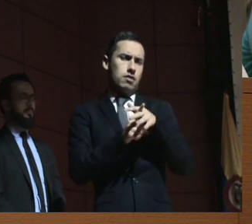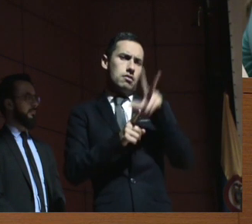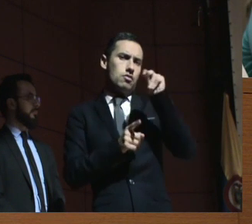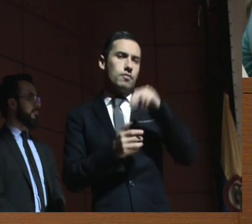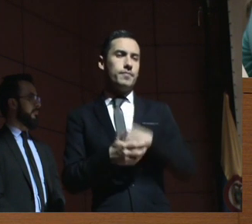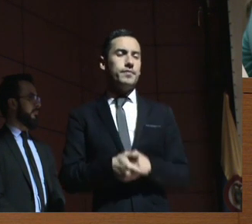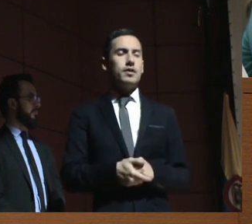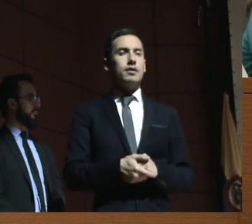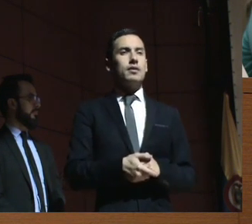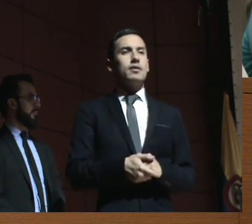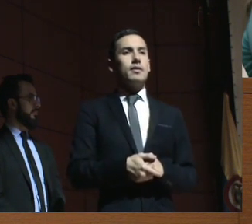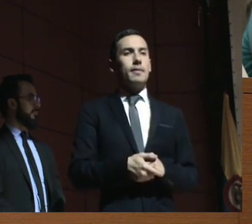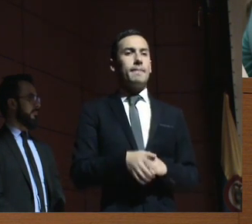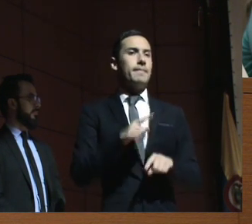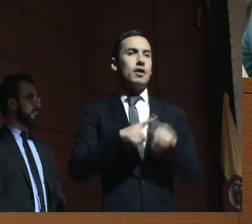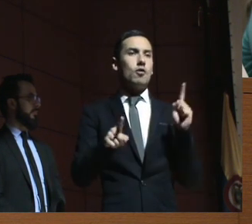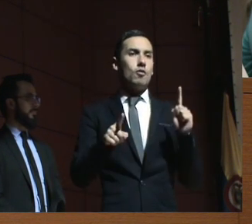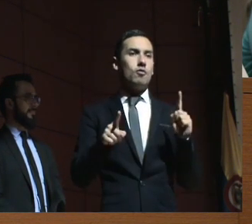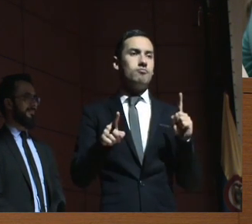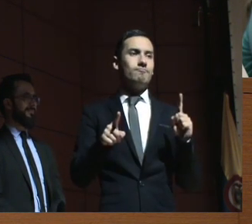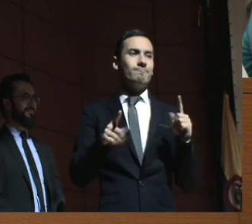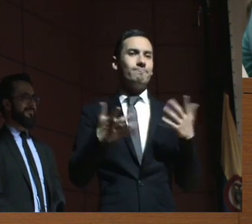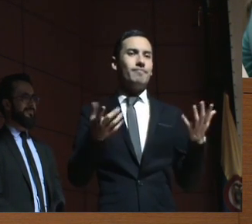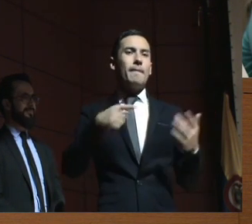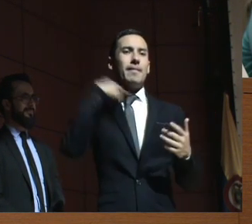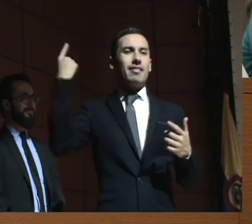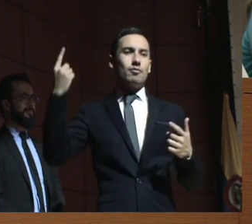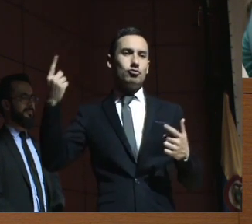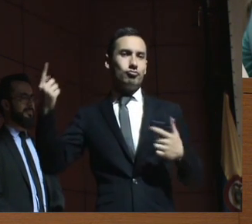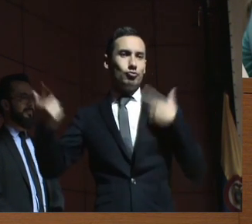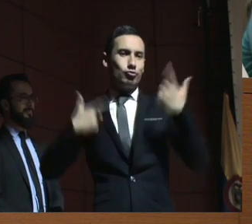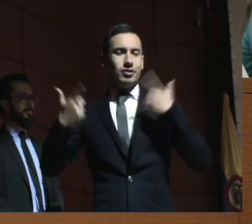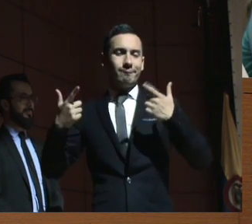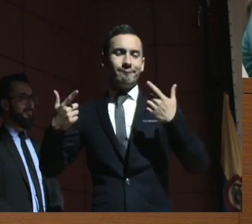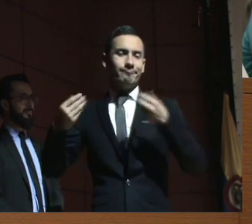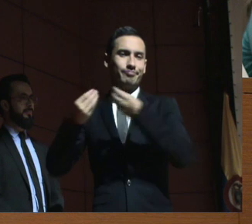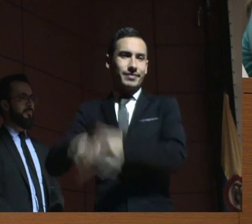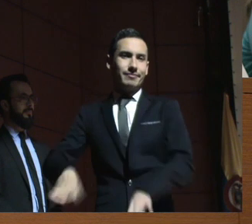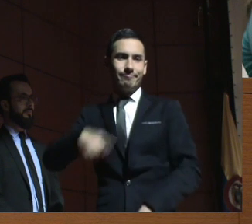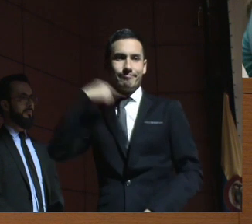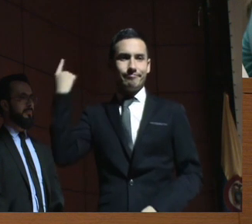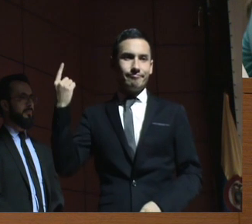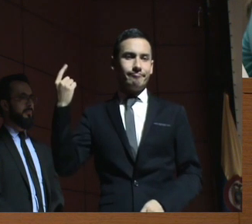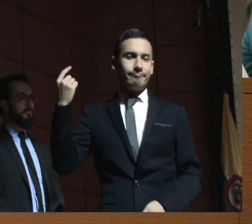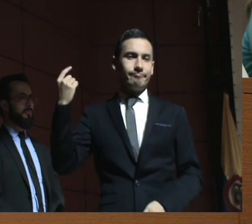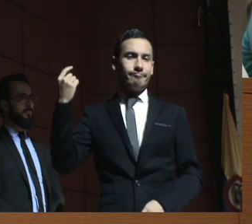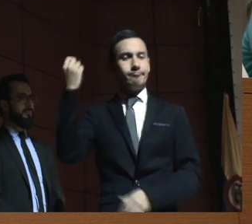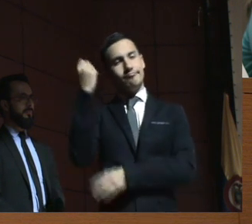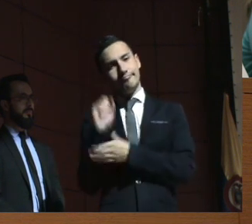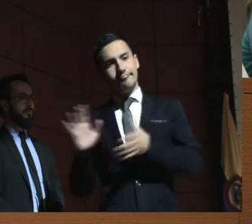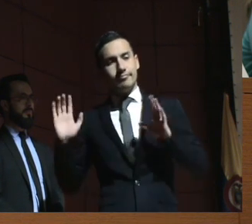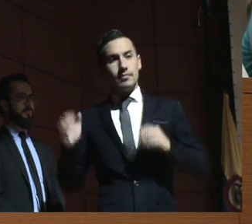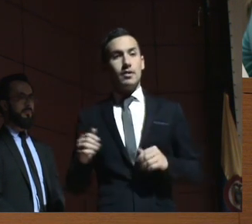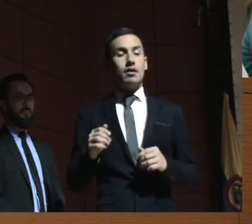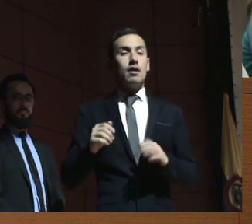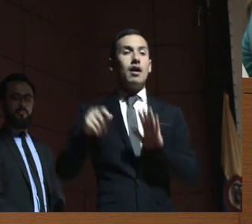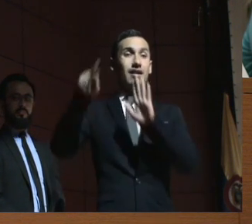Sin embargo, perdimos la lucha y se reguló